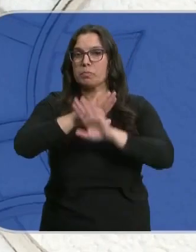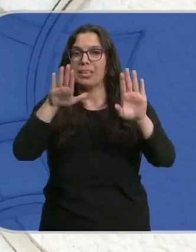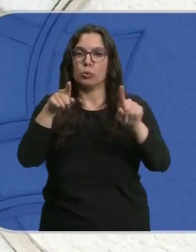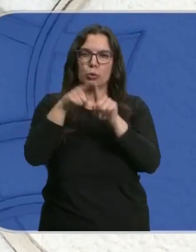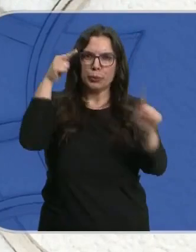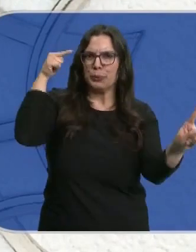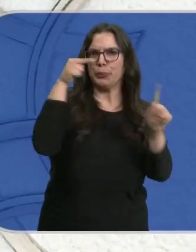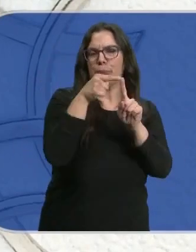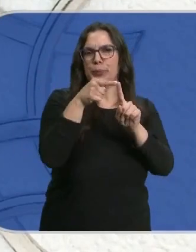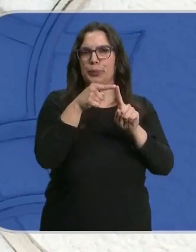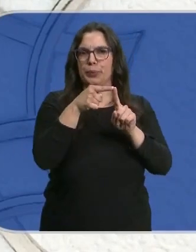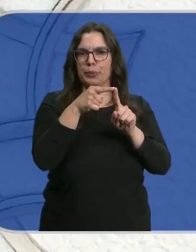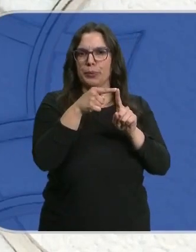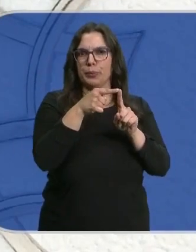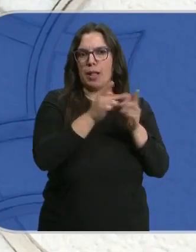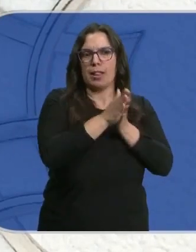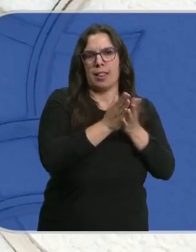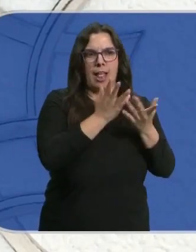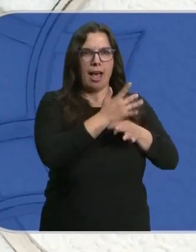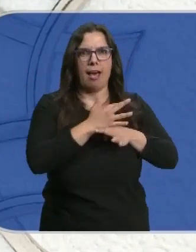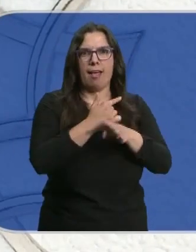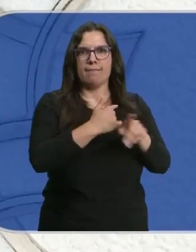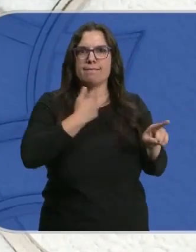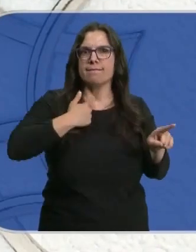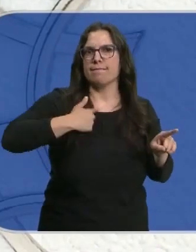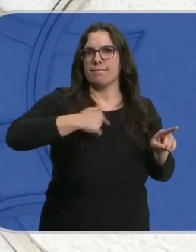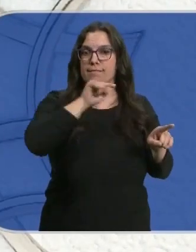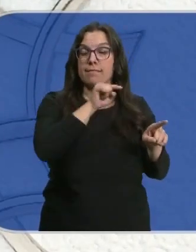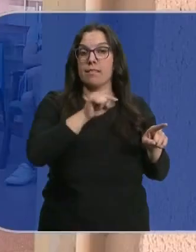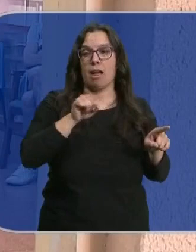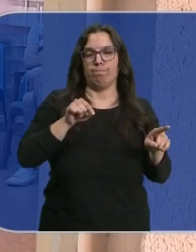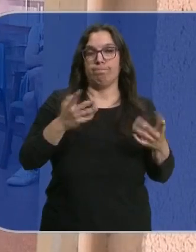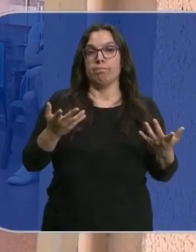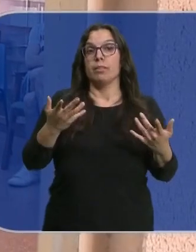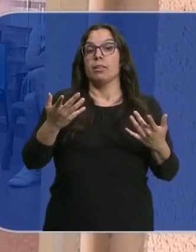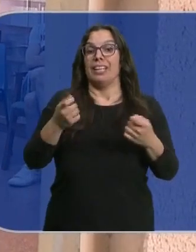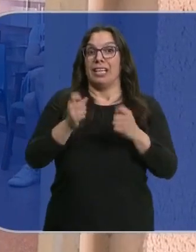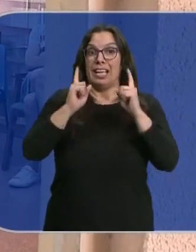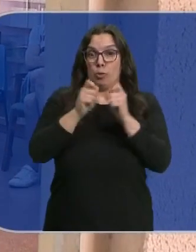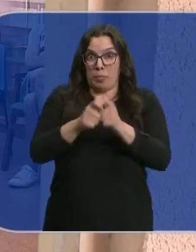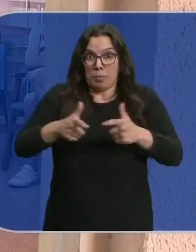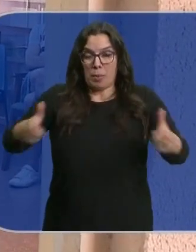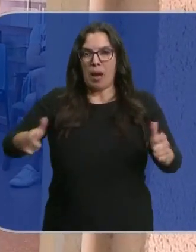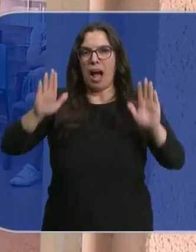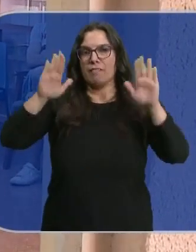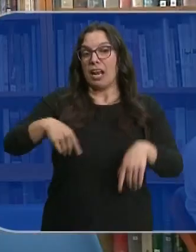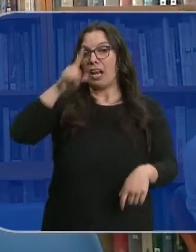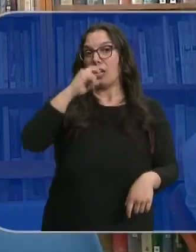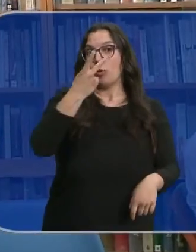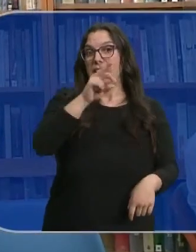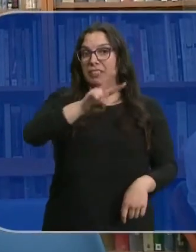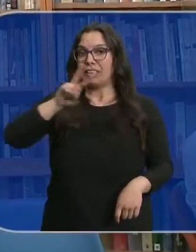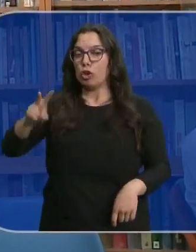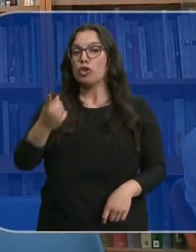recibir cierto estímulo a través del juego. El aumento de casos es tal que acabaron 2022